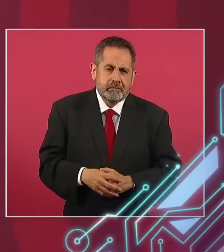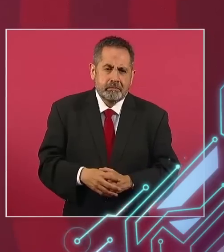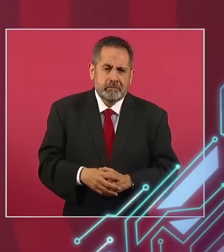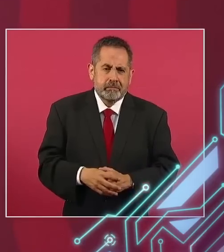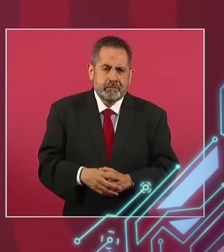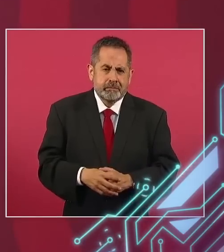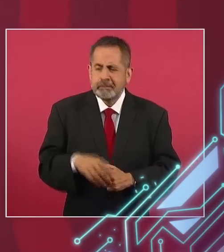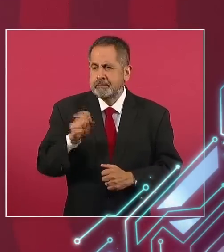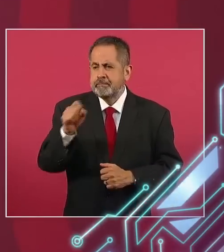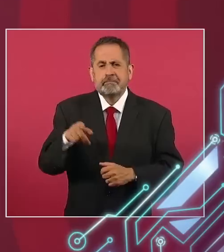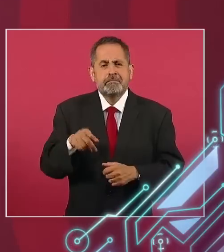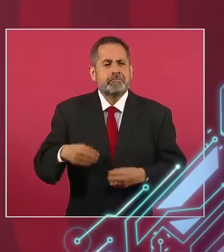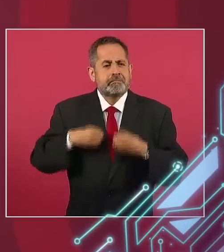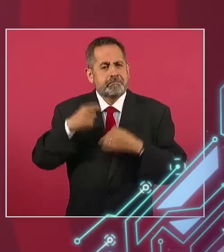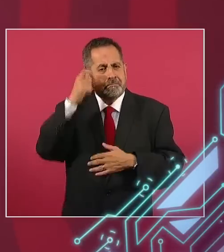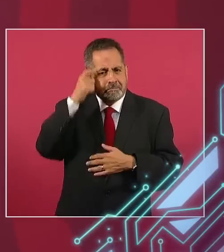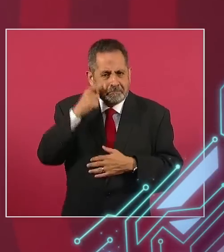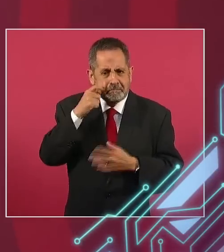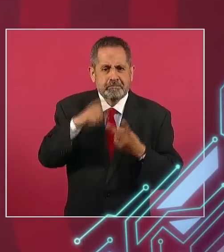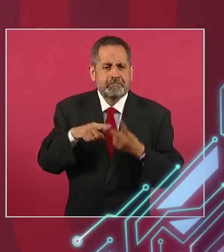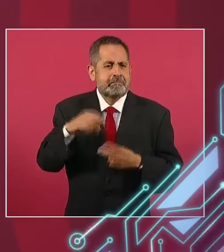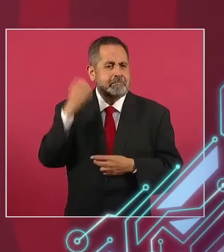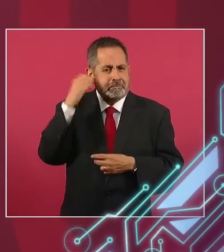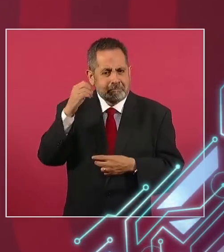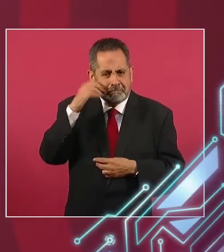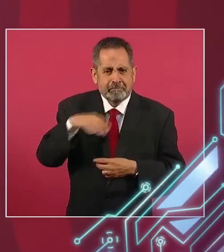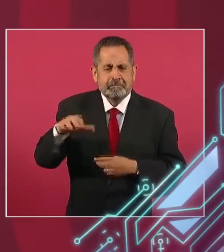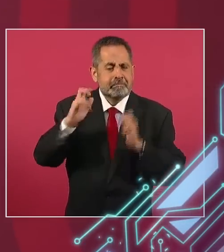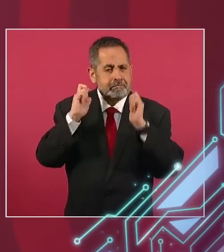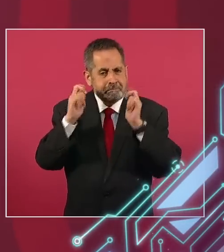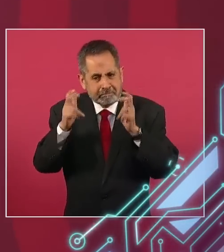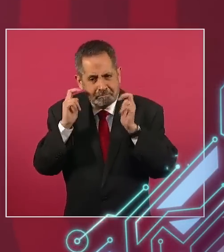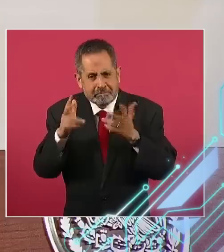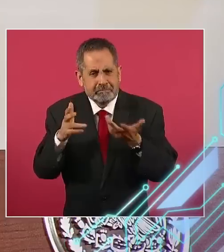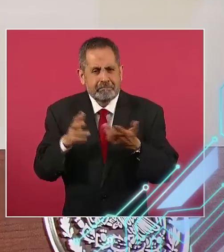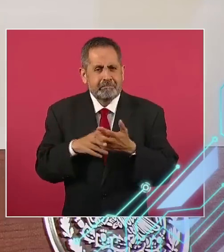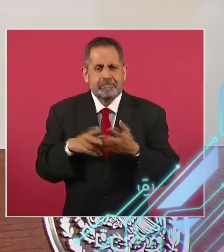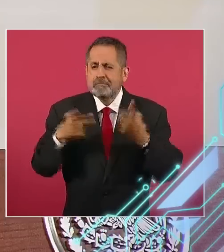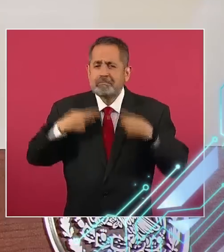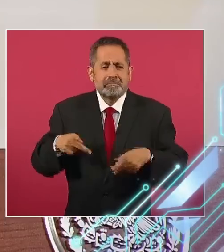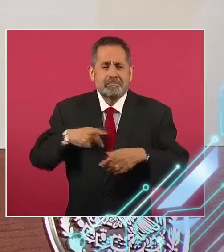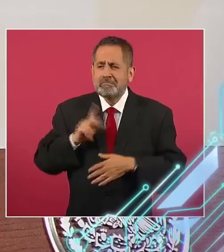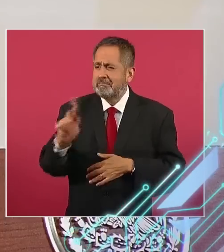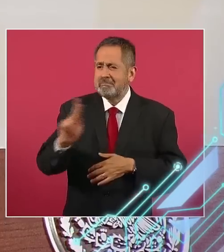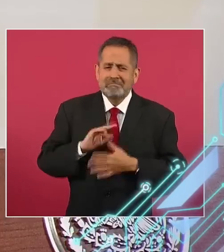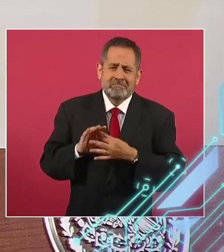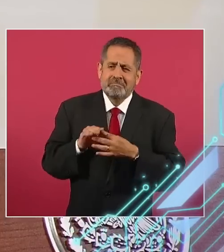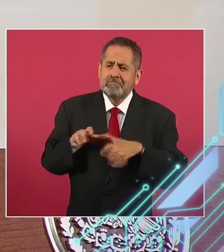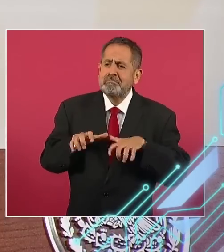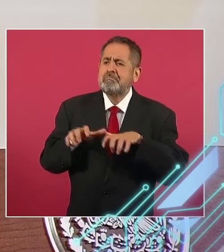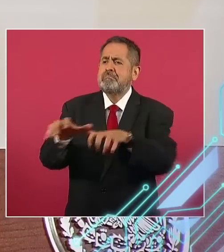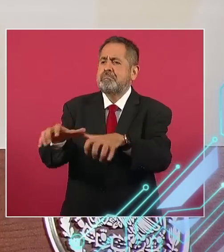Pues de Guerrero, de Oaxaca, de Chiapas, es pueblo uniformado.